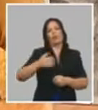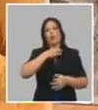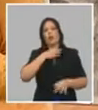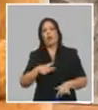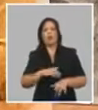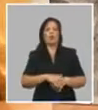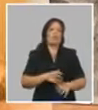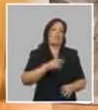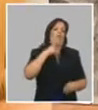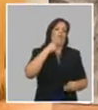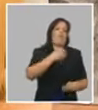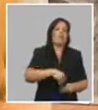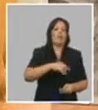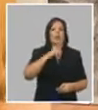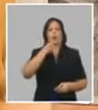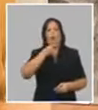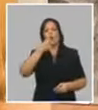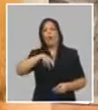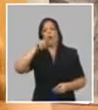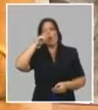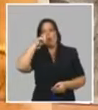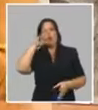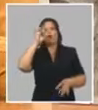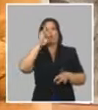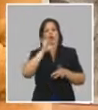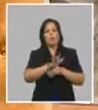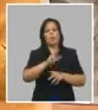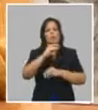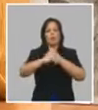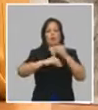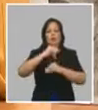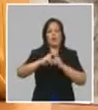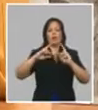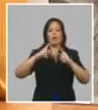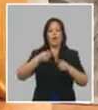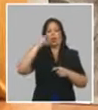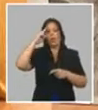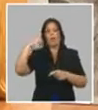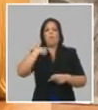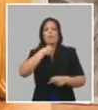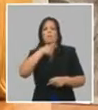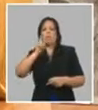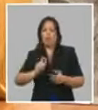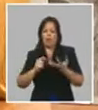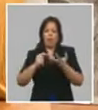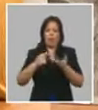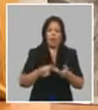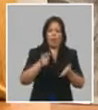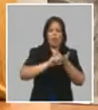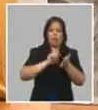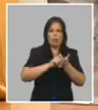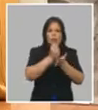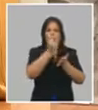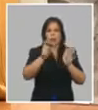empieza a prorrogar sucesivamente a partir de septiembre. Y el que se le vence de julio a diciembre no se prorroga hasta los 180